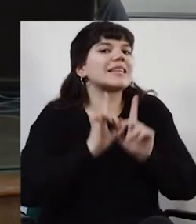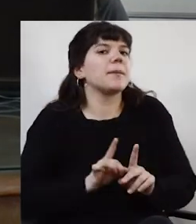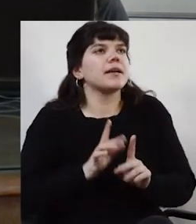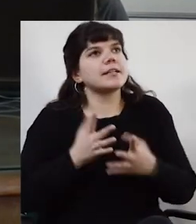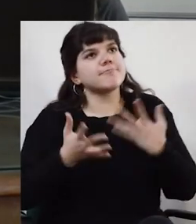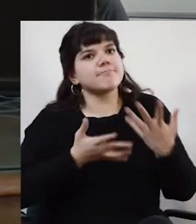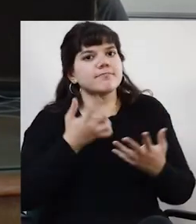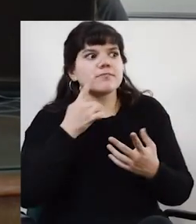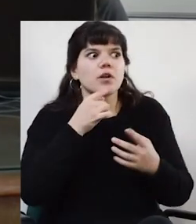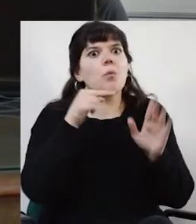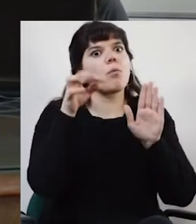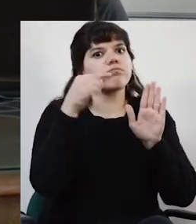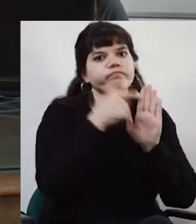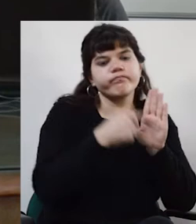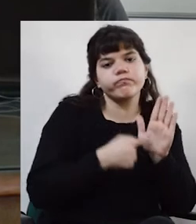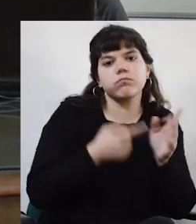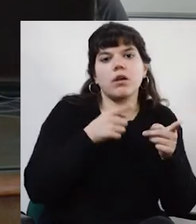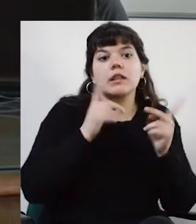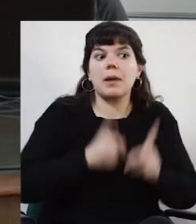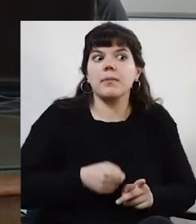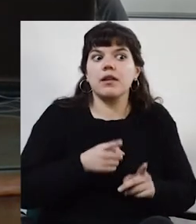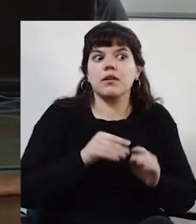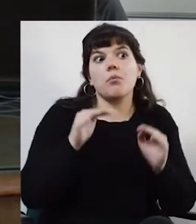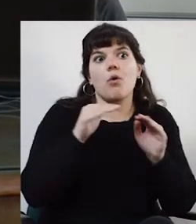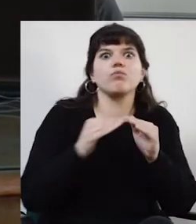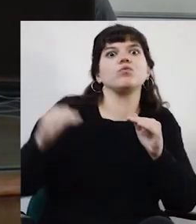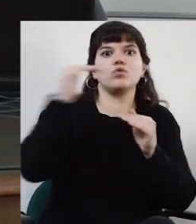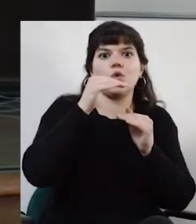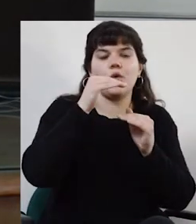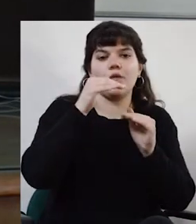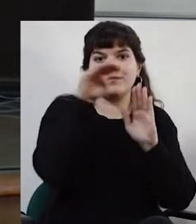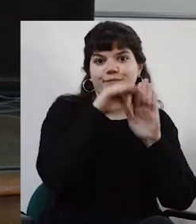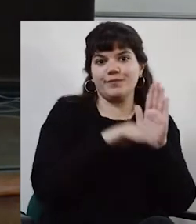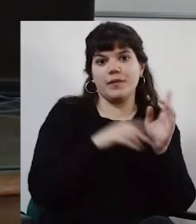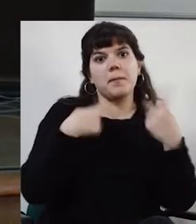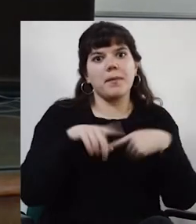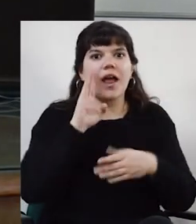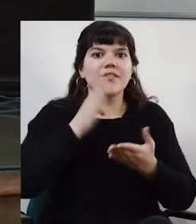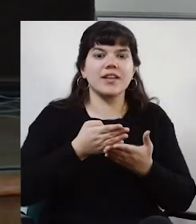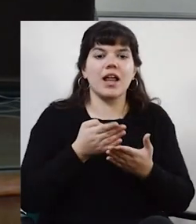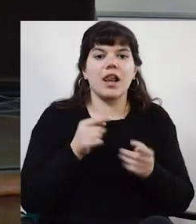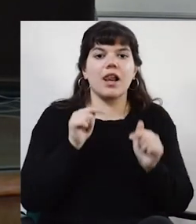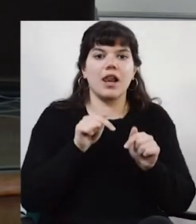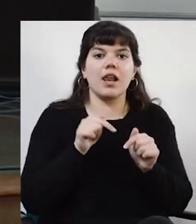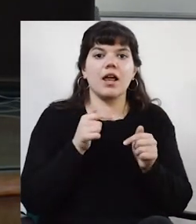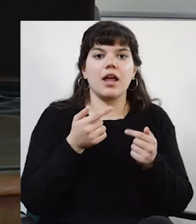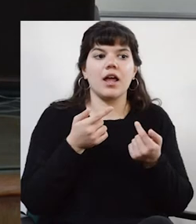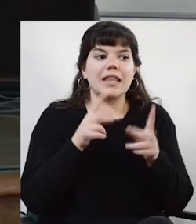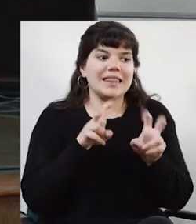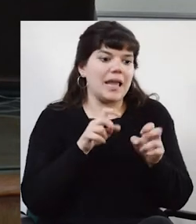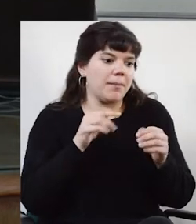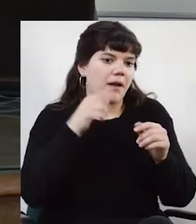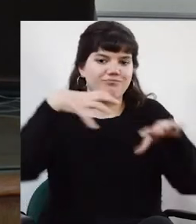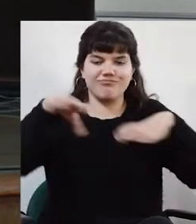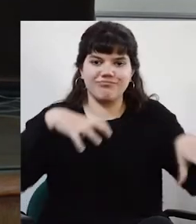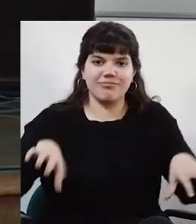que da puntos y que aumenta el ranking. Entonces, claro, después como muchas veces todos los sistemas de distribución